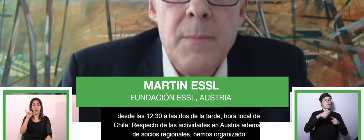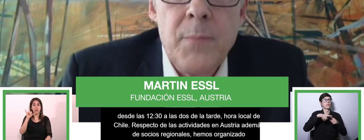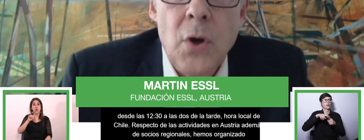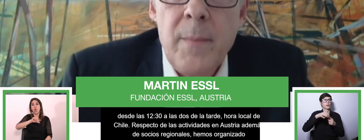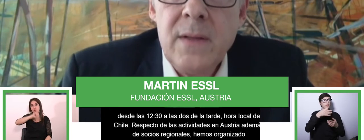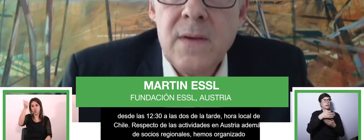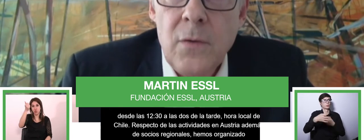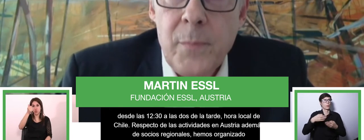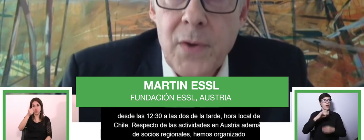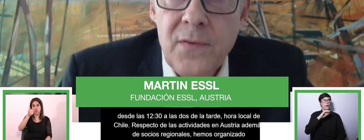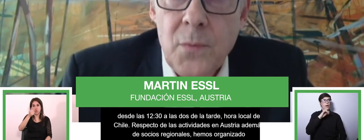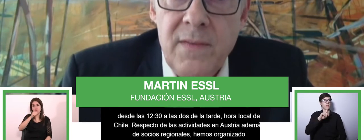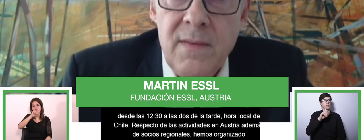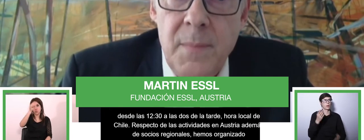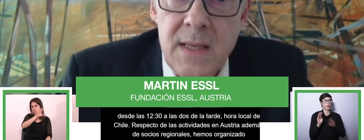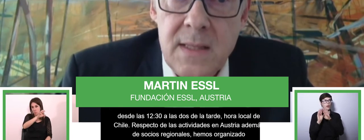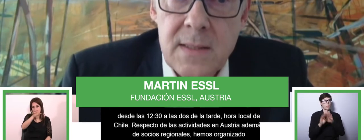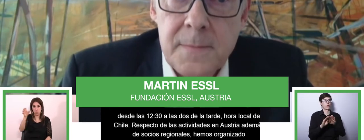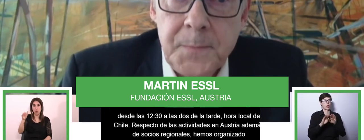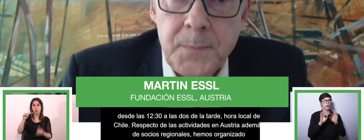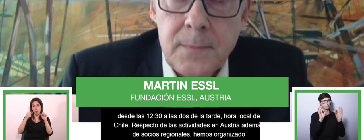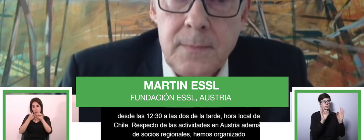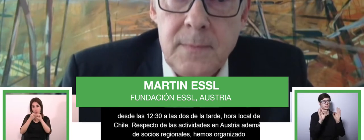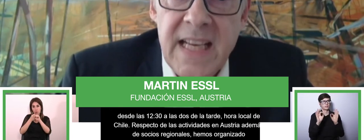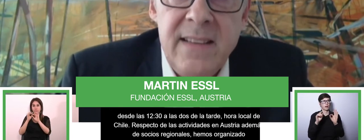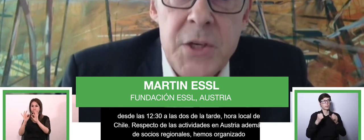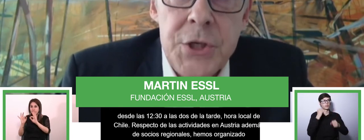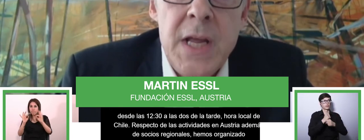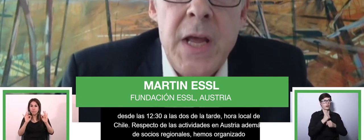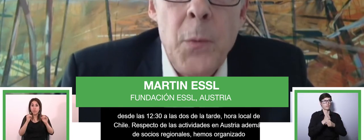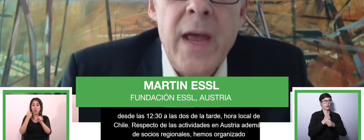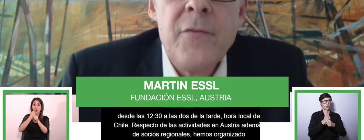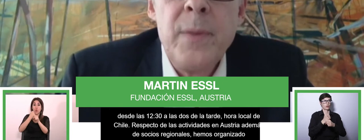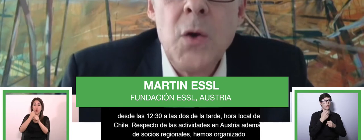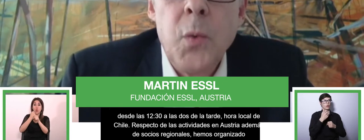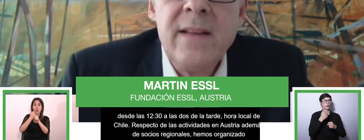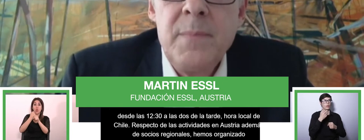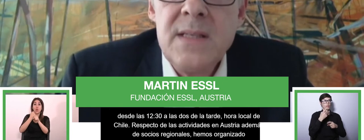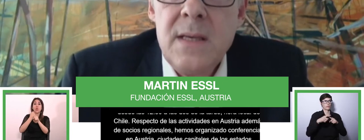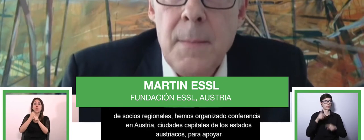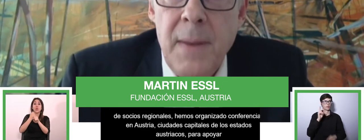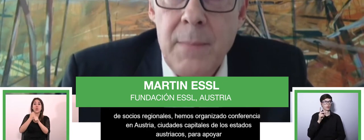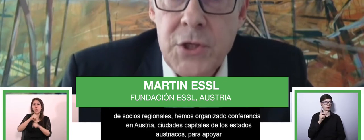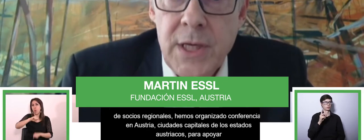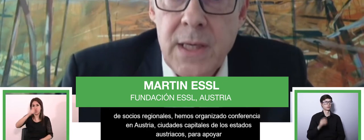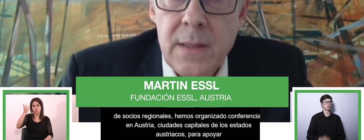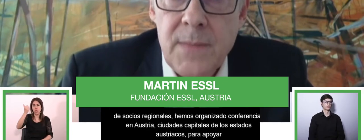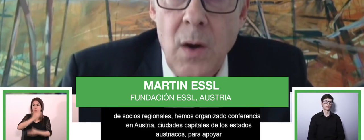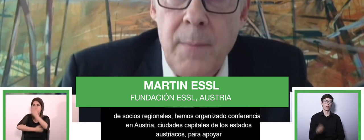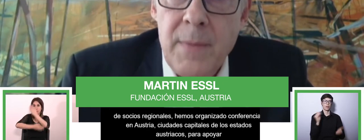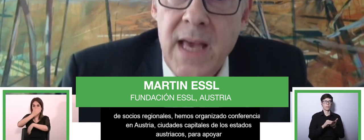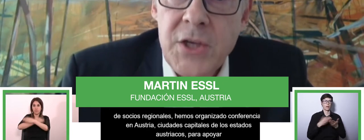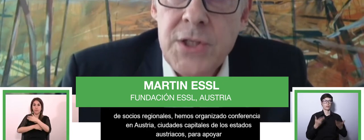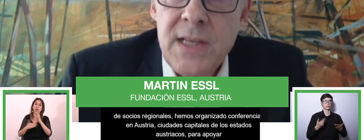estados austriacos, para apoyar específicamente el empleo de personas con discapacidades. Además de estos, hemos